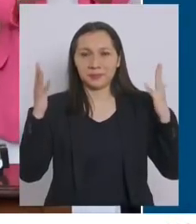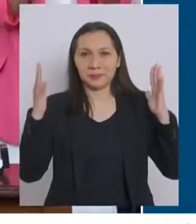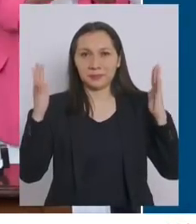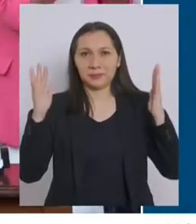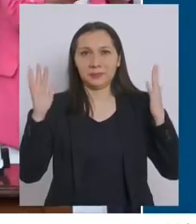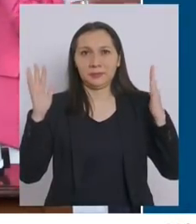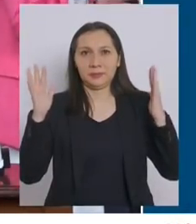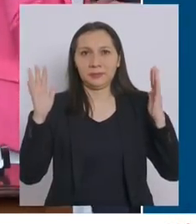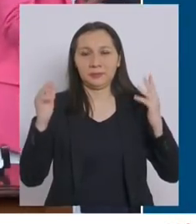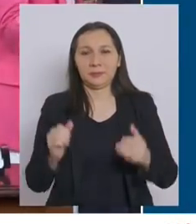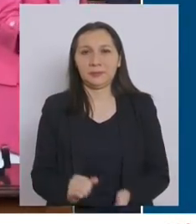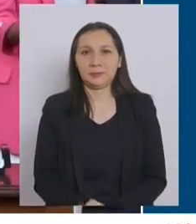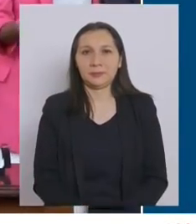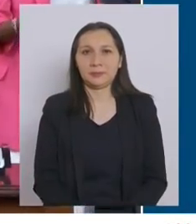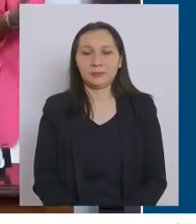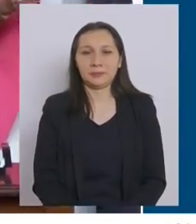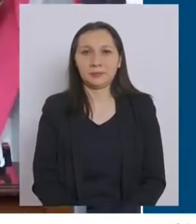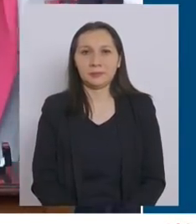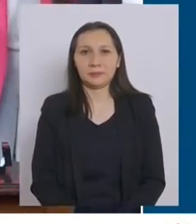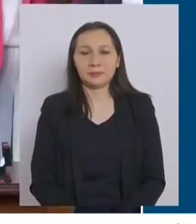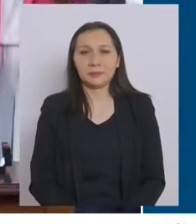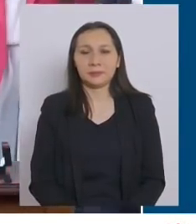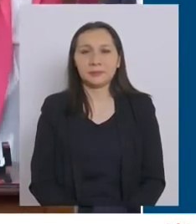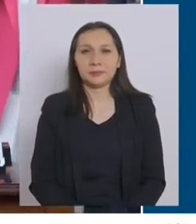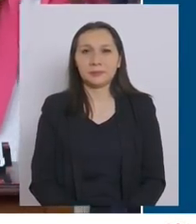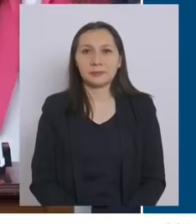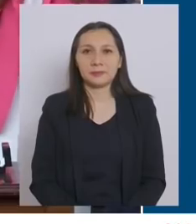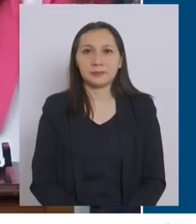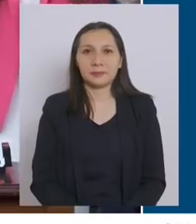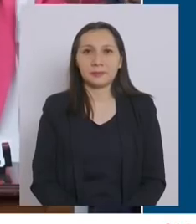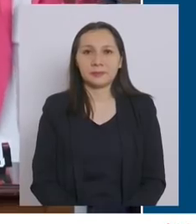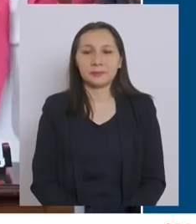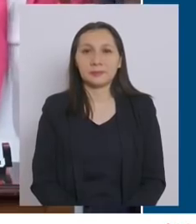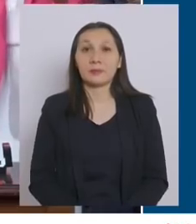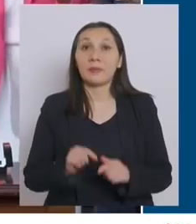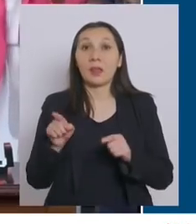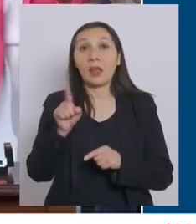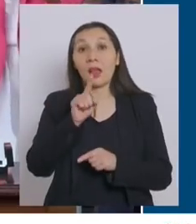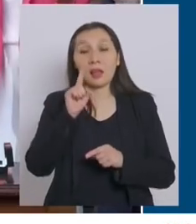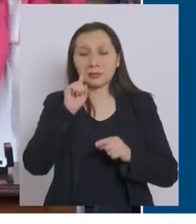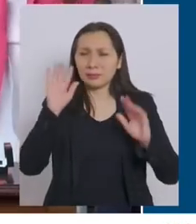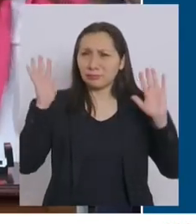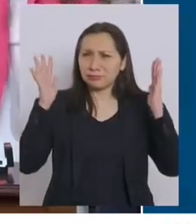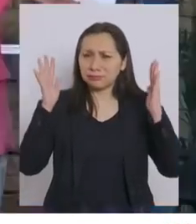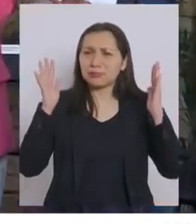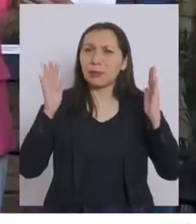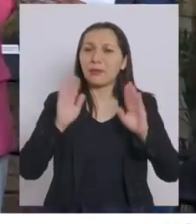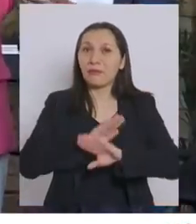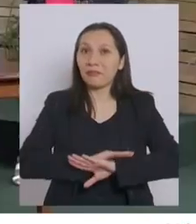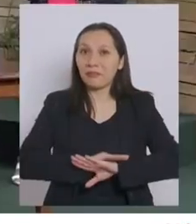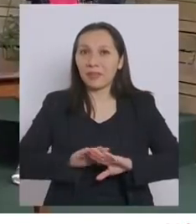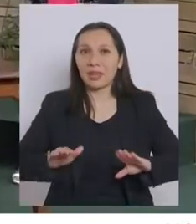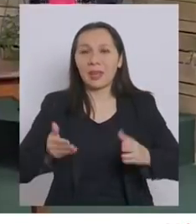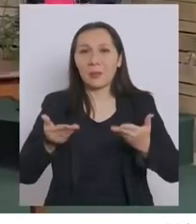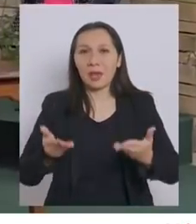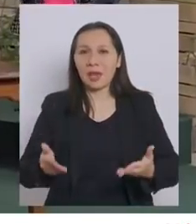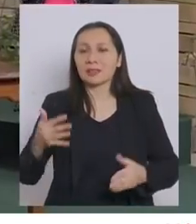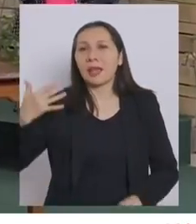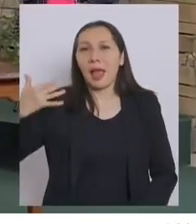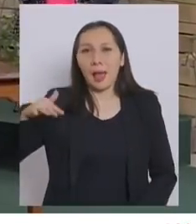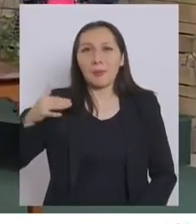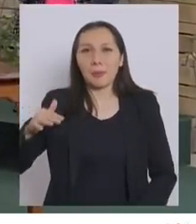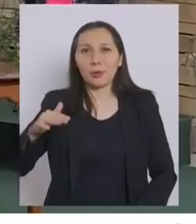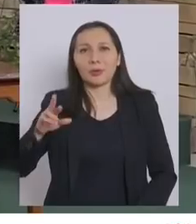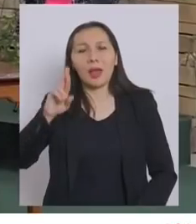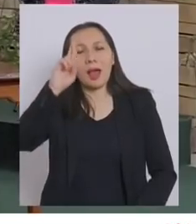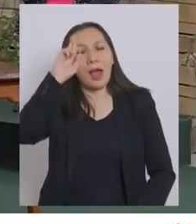anunció que se va a perfeccionar el proyecto que permite el monitoreo telemático, esto para proteger a las víctimas de violencia intrafamiliar y también